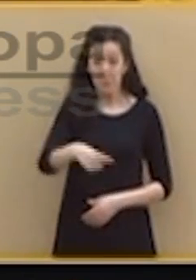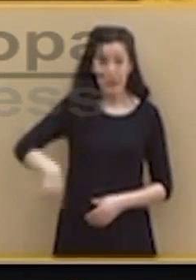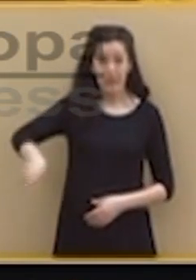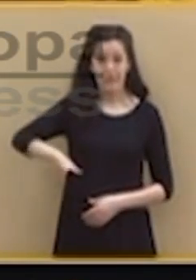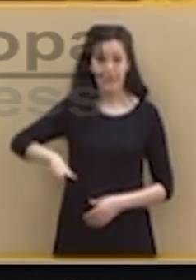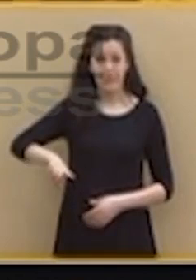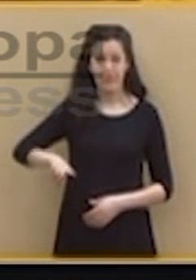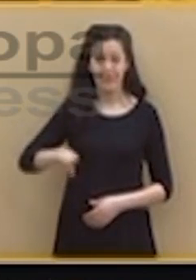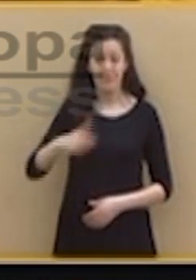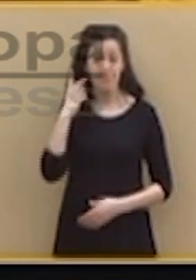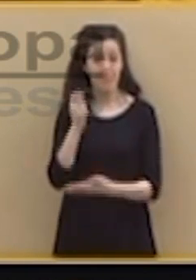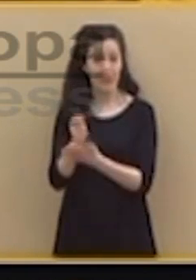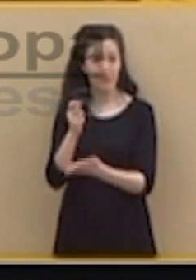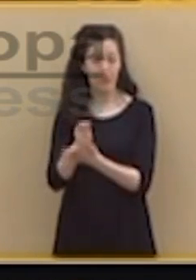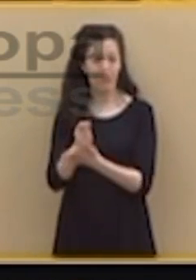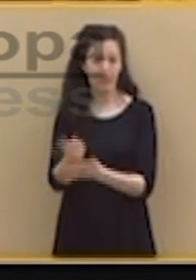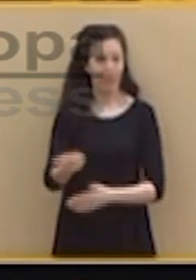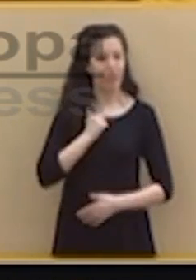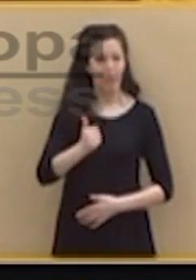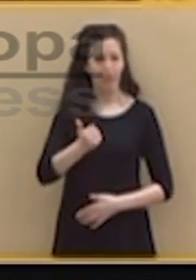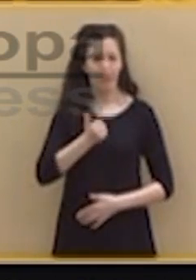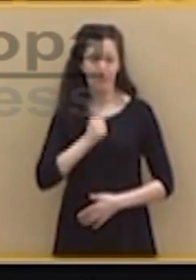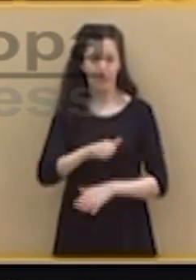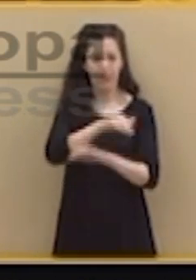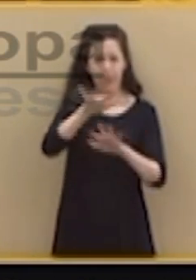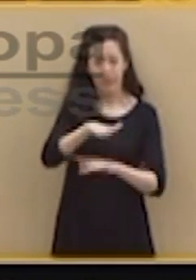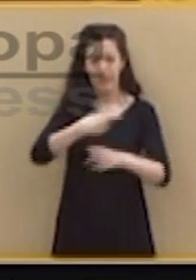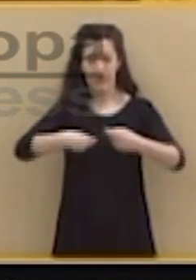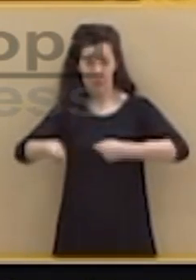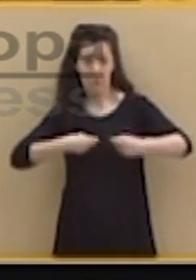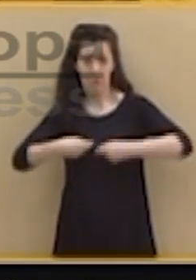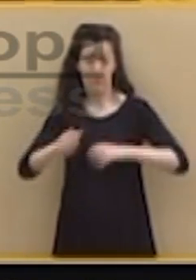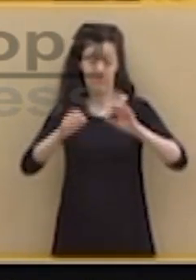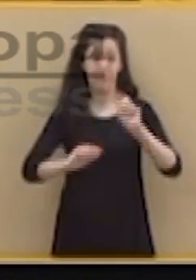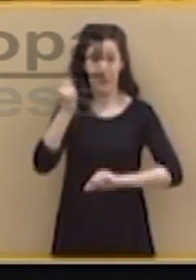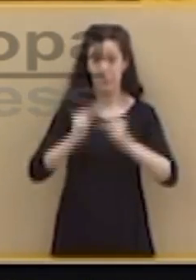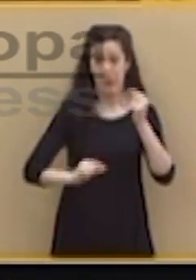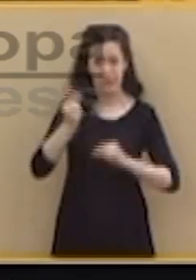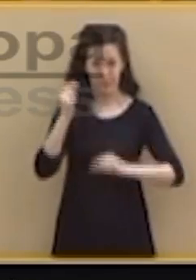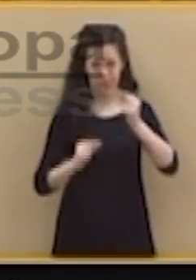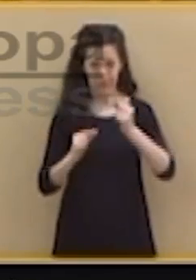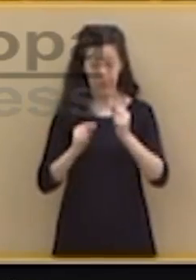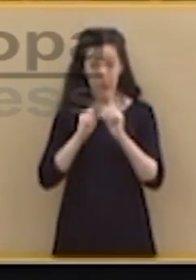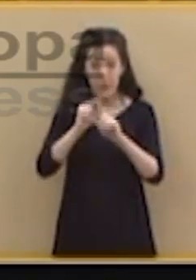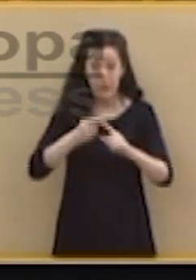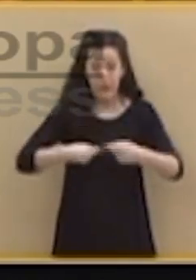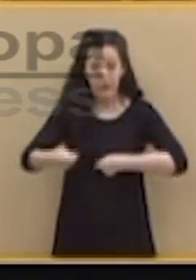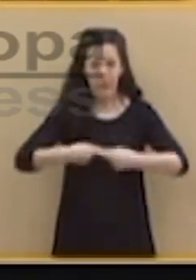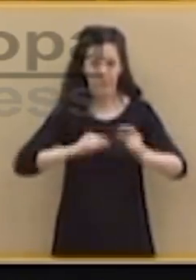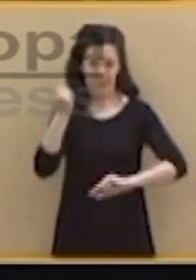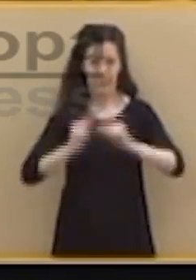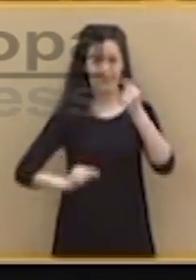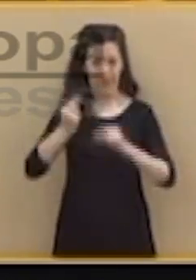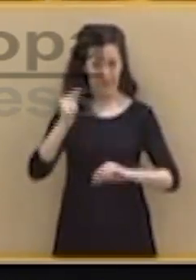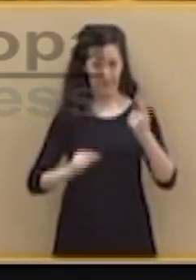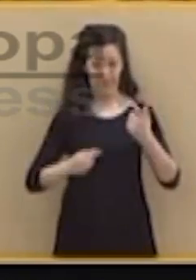pensión como una mercancía para negociar estos presupuestos, para la negociación presupuestaria, para la negociación